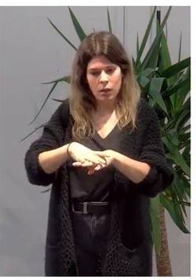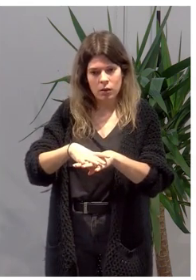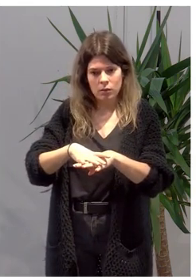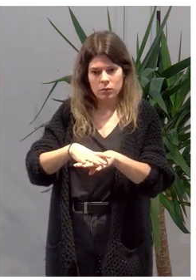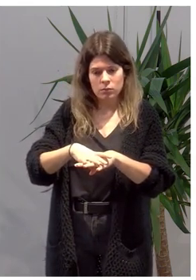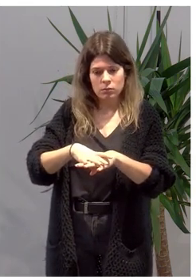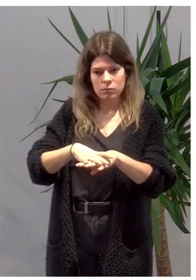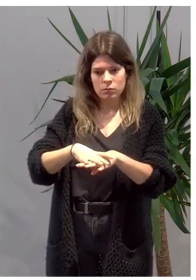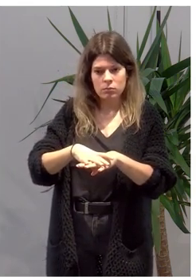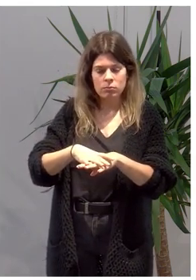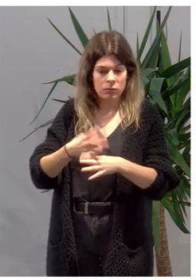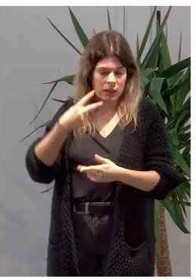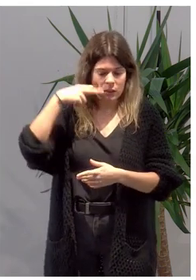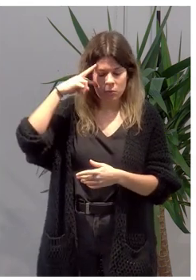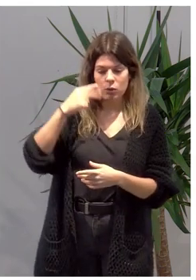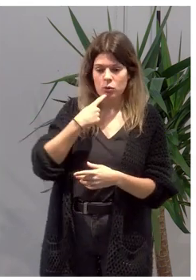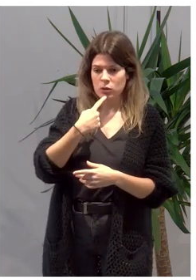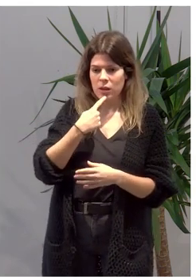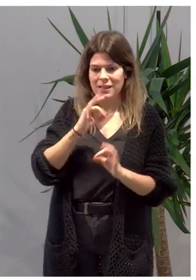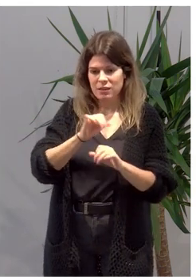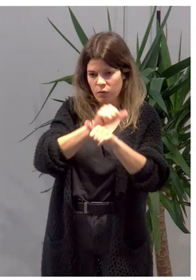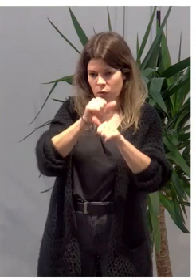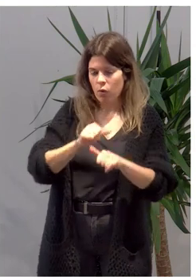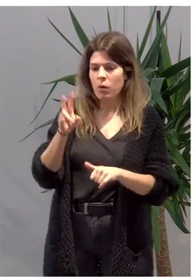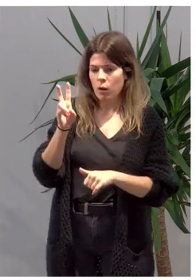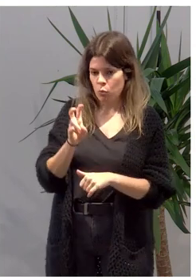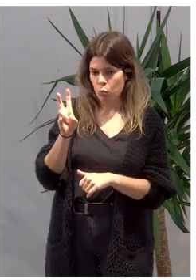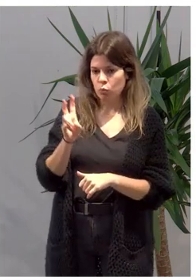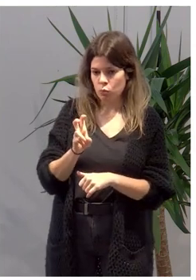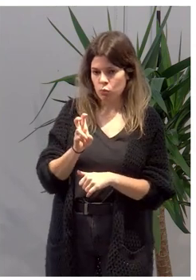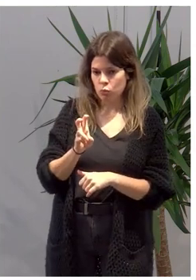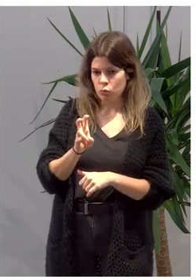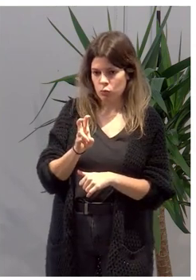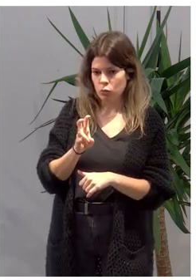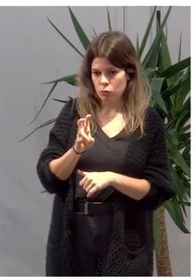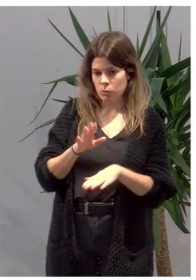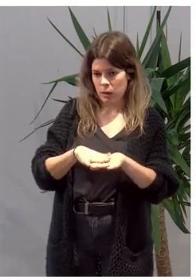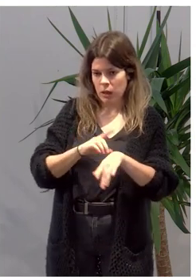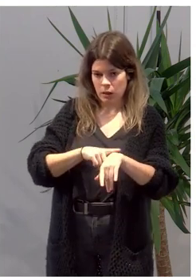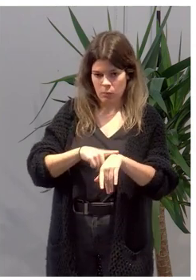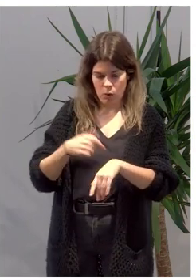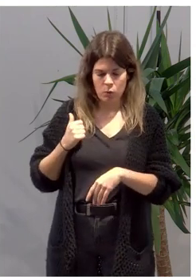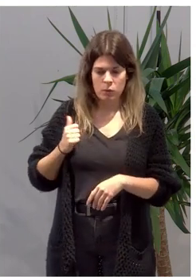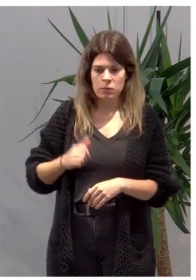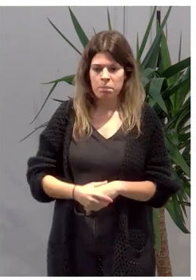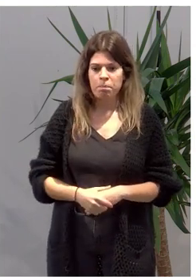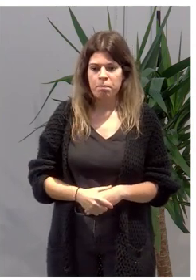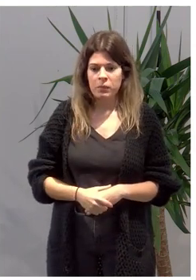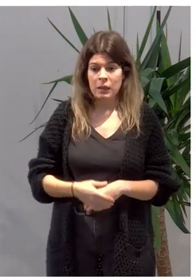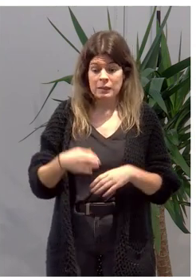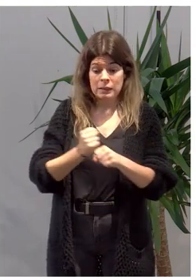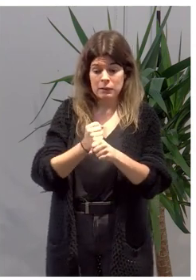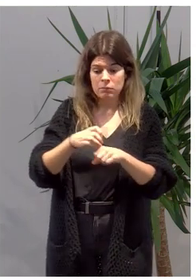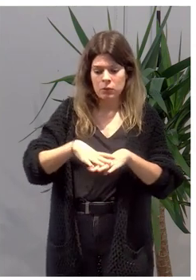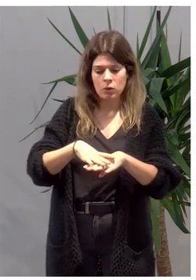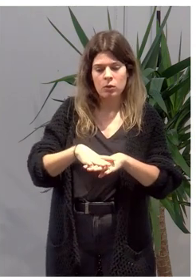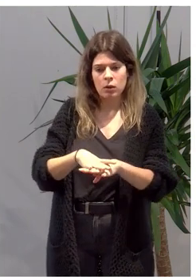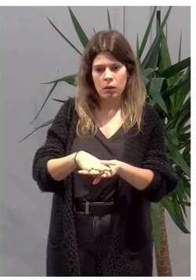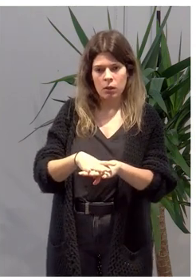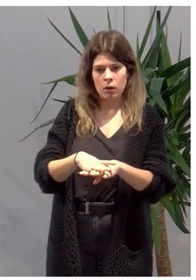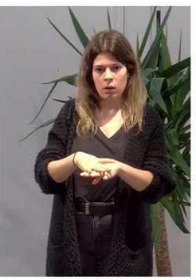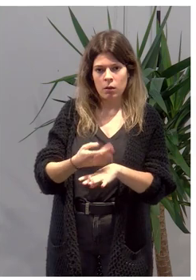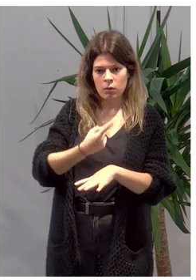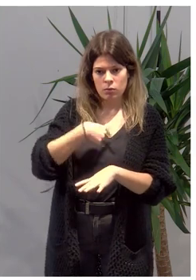dicen que verdaderamente es una forma útil también de emplear ese tiempo. Trabajo en red que, por otra parte, vamos a